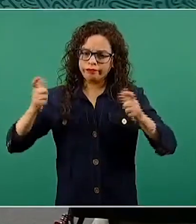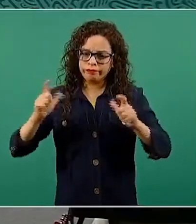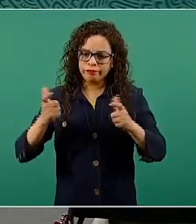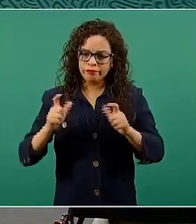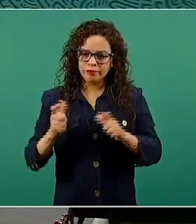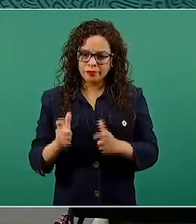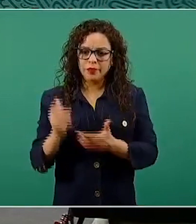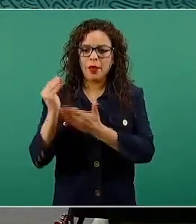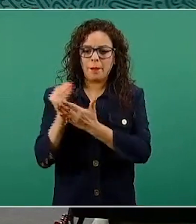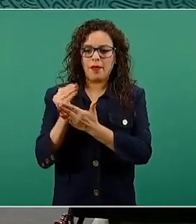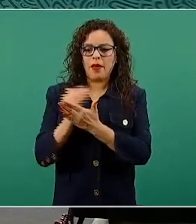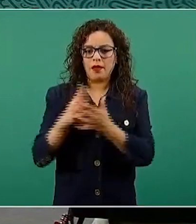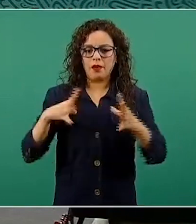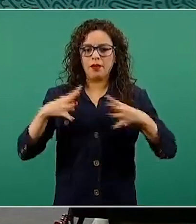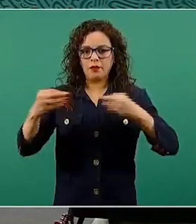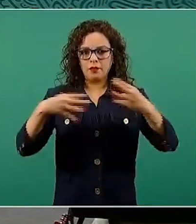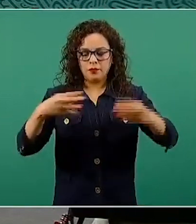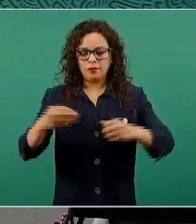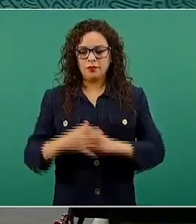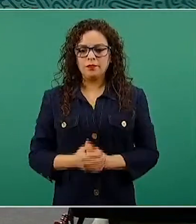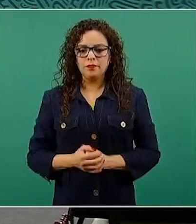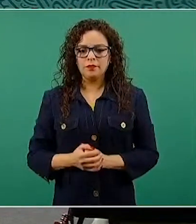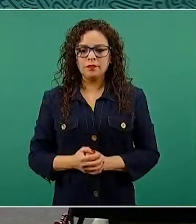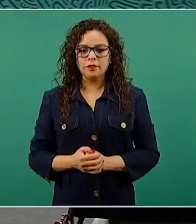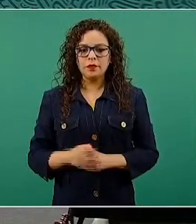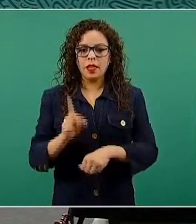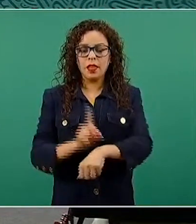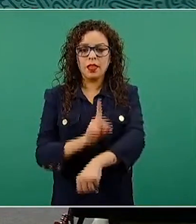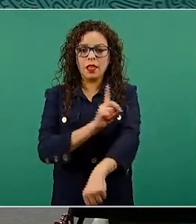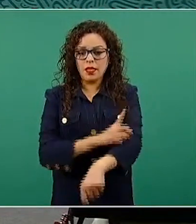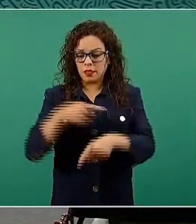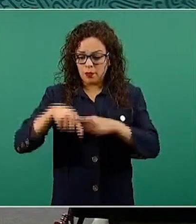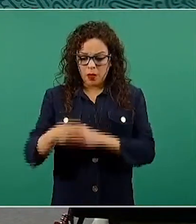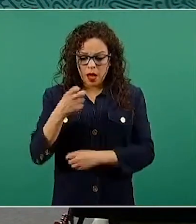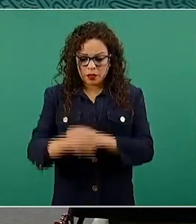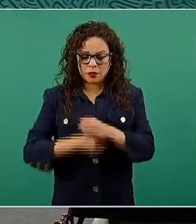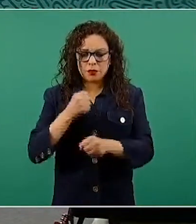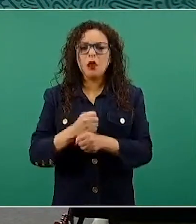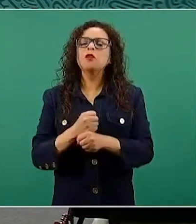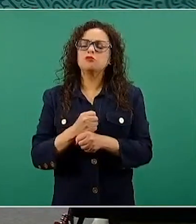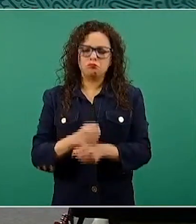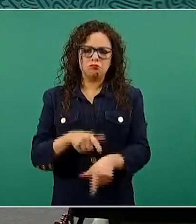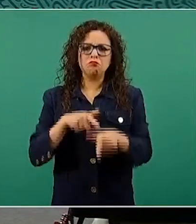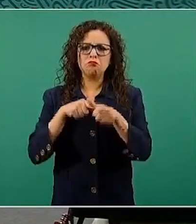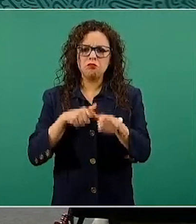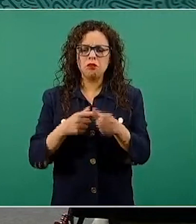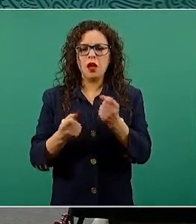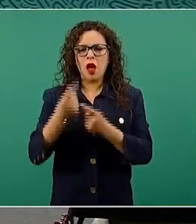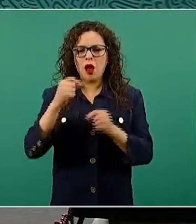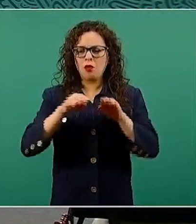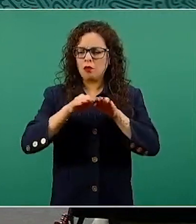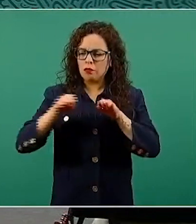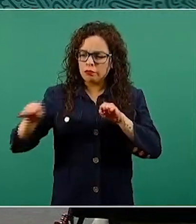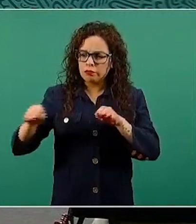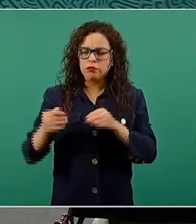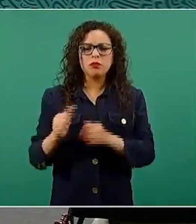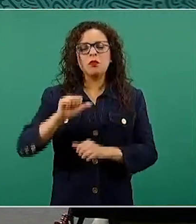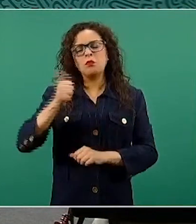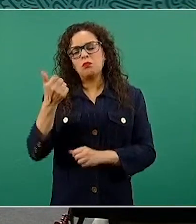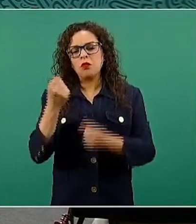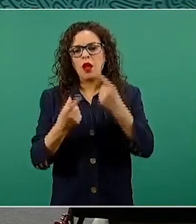esto es lo que hemos visto, obviamente, desde que prácticamente iniciamos el año, con algunas mesetas, algunas ligeras ondas en ese